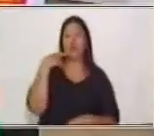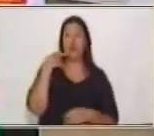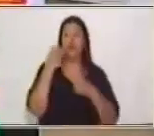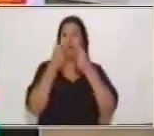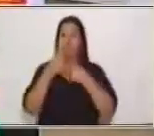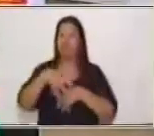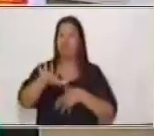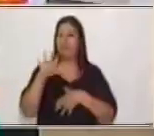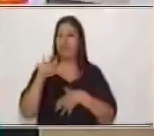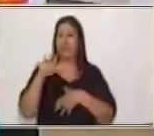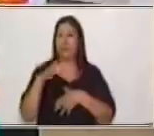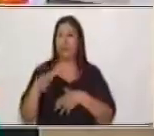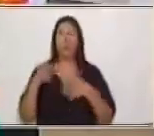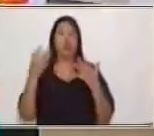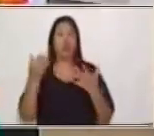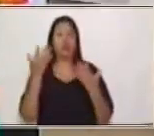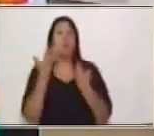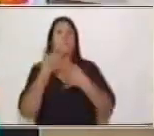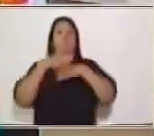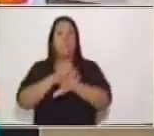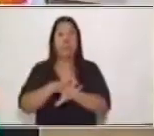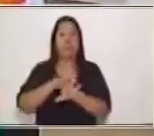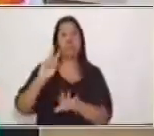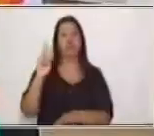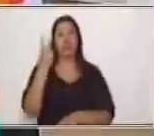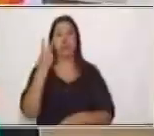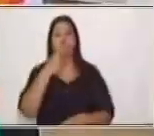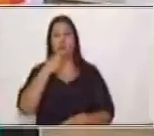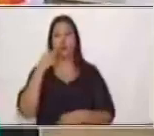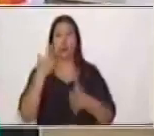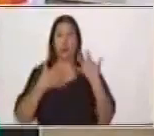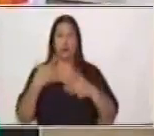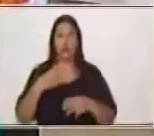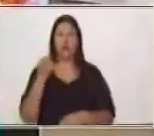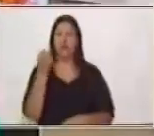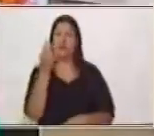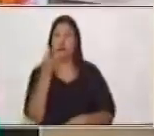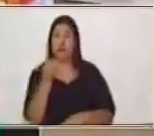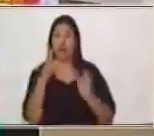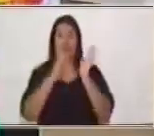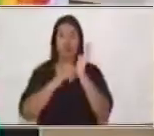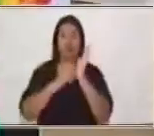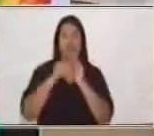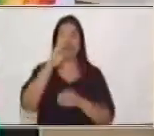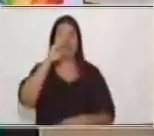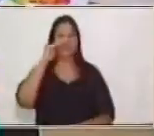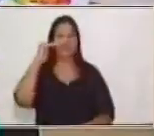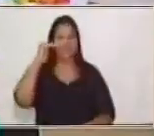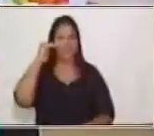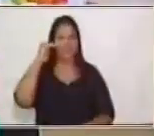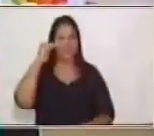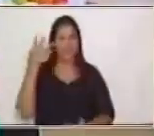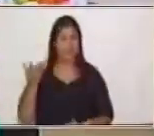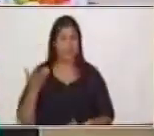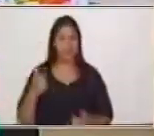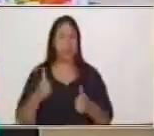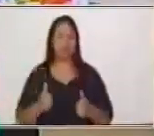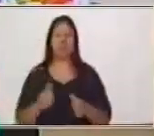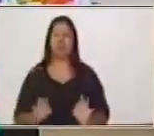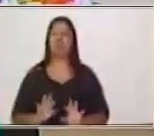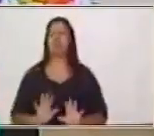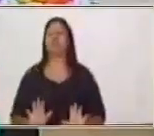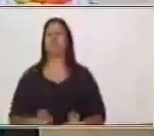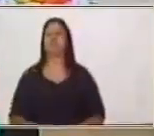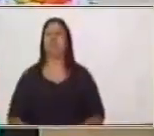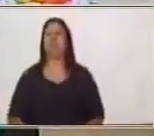mezclando nos formamos los secundarios, verde, anaranjado y morado, verdad. Muy bien, entonces nos damos